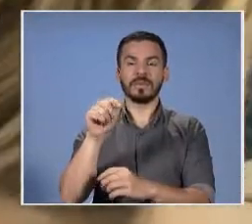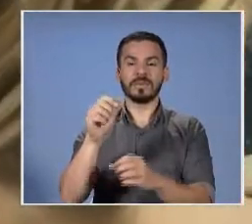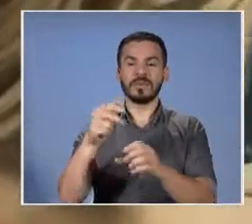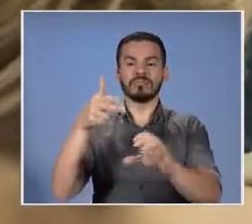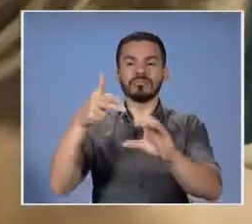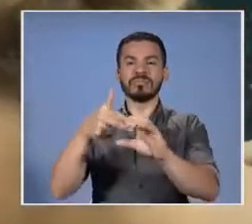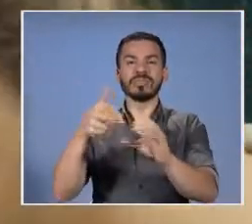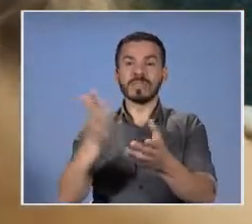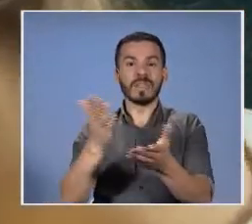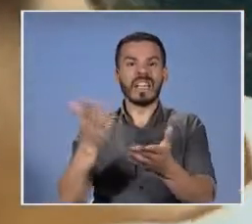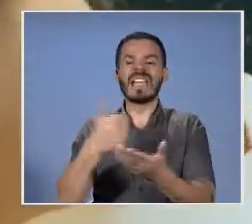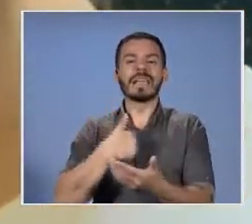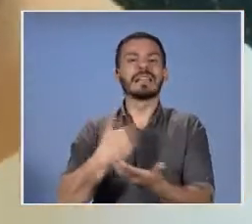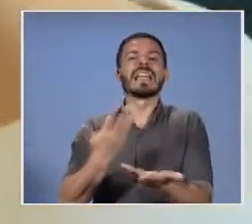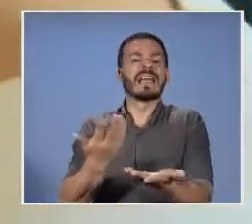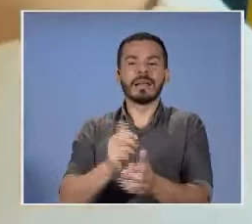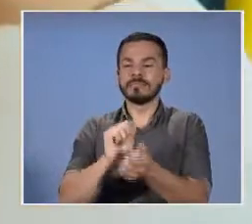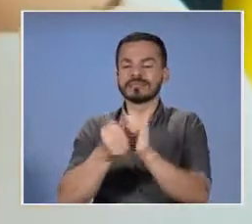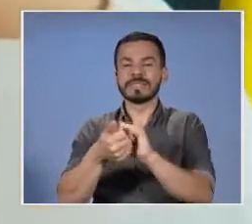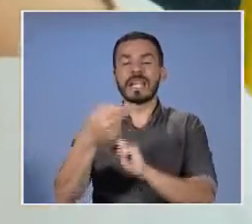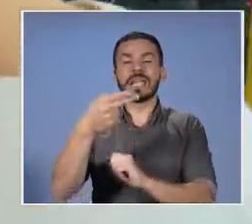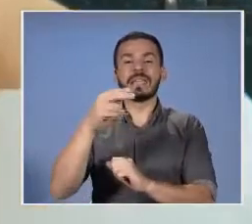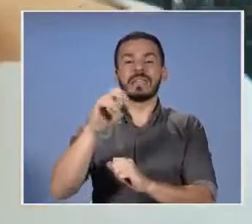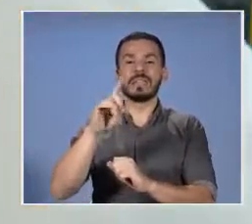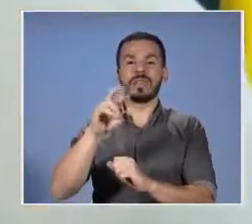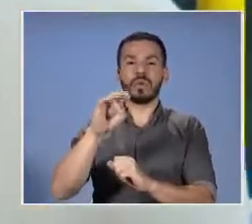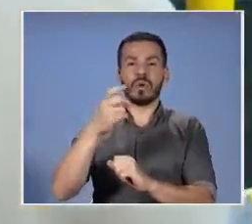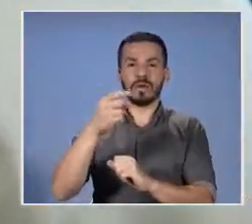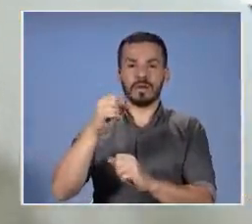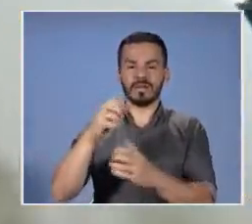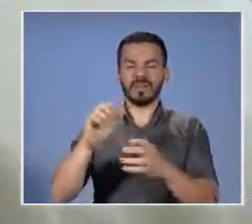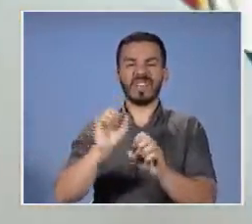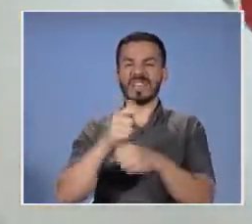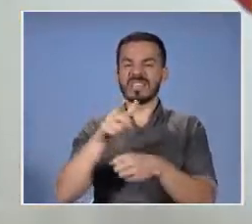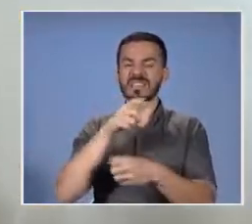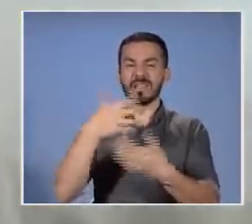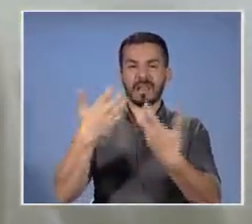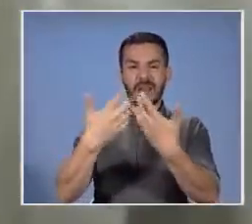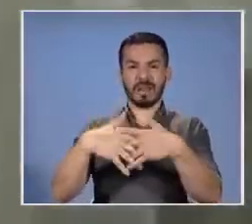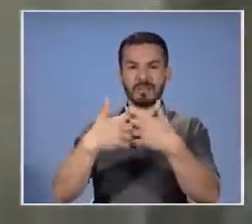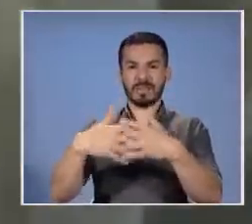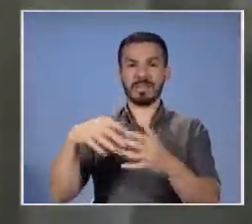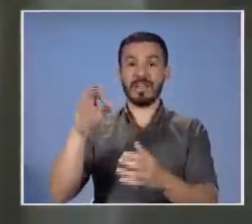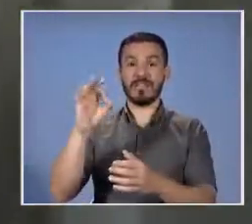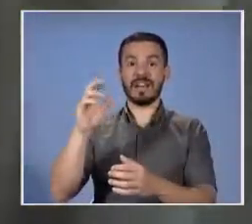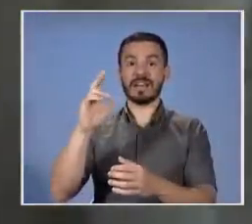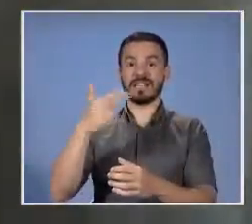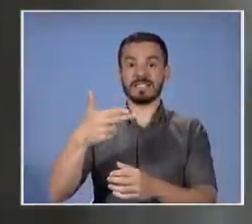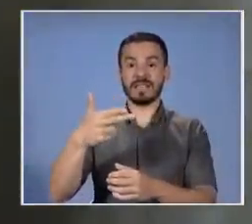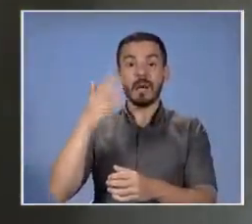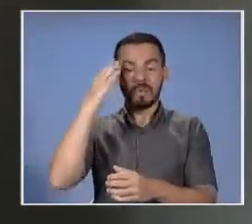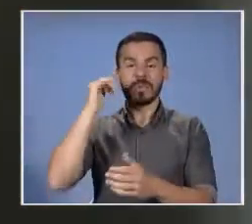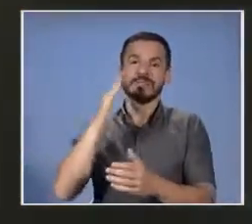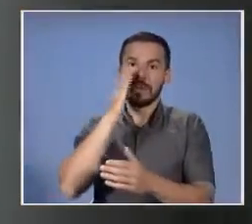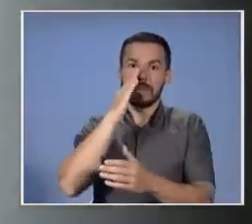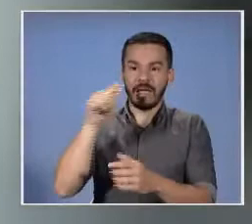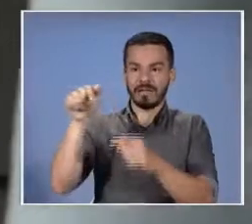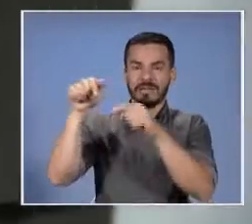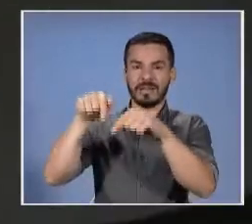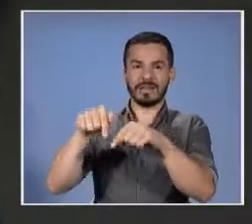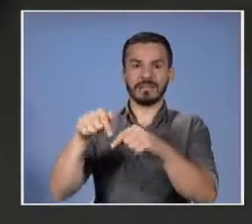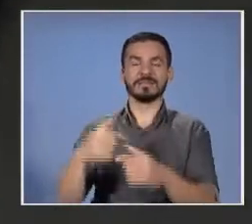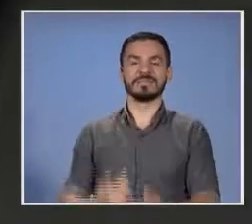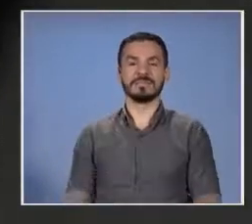hidrógeno elaborado por la compañía don Franklin Chan. Por eso está la señora madre, don Franklin, La